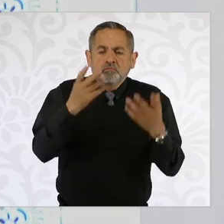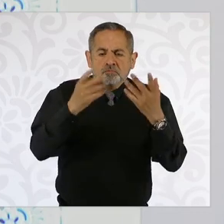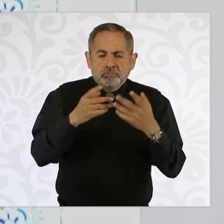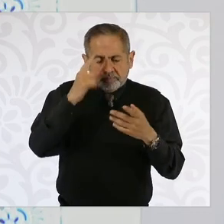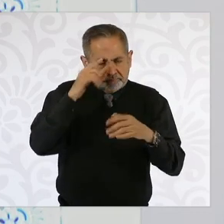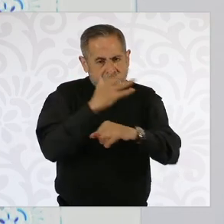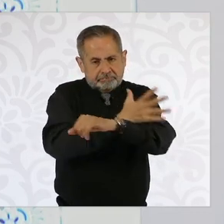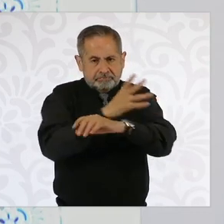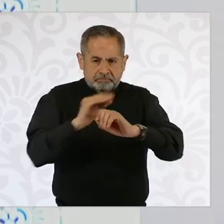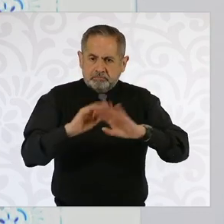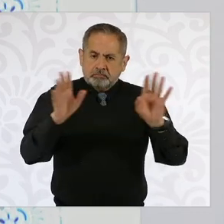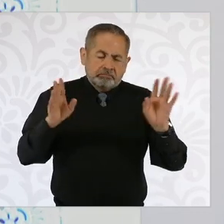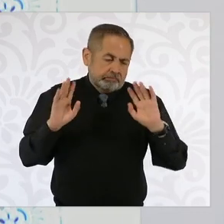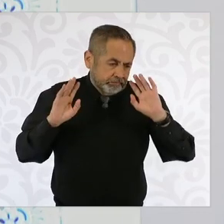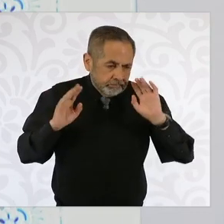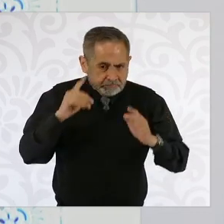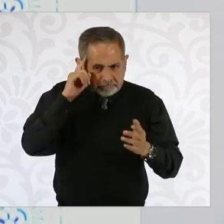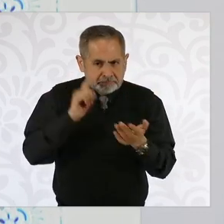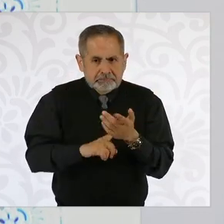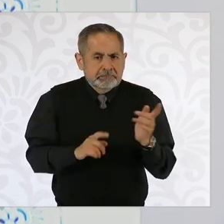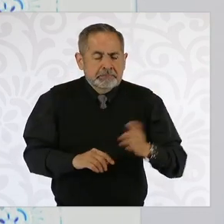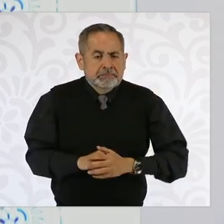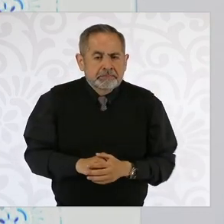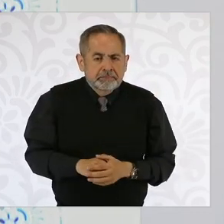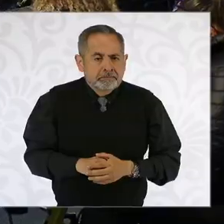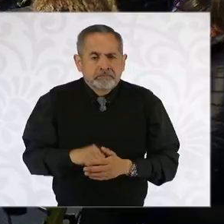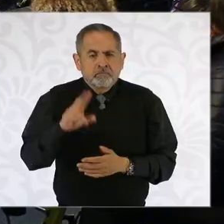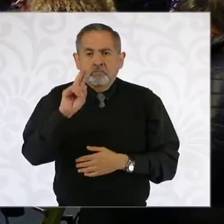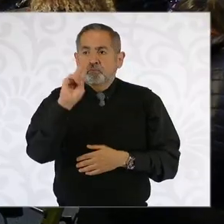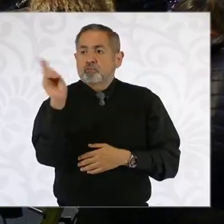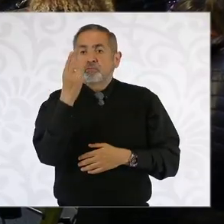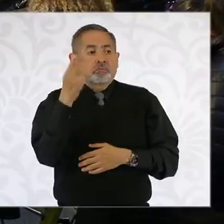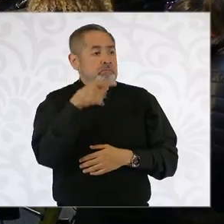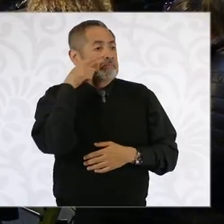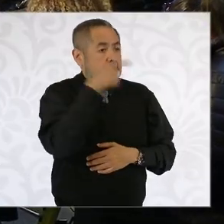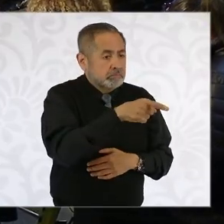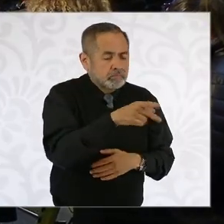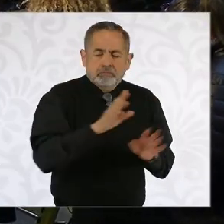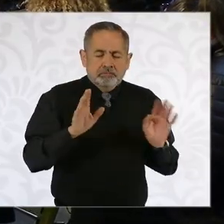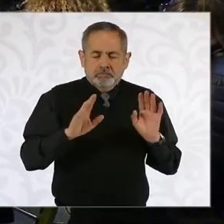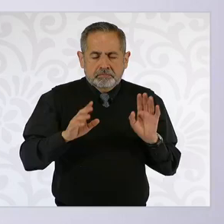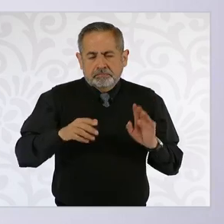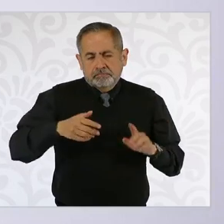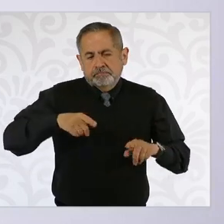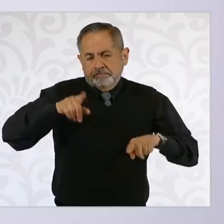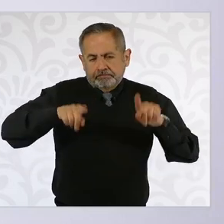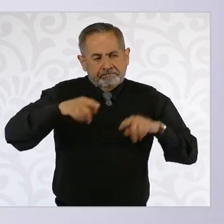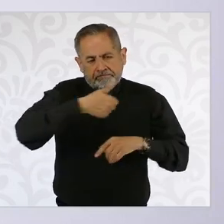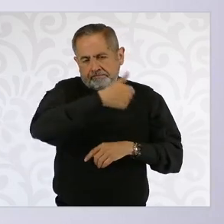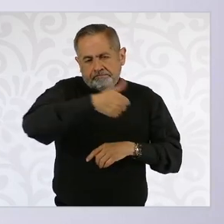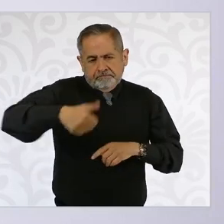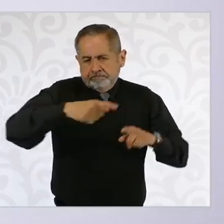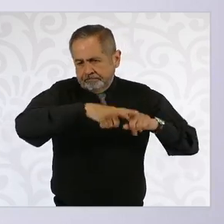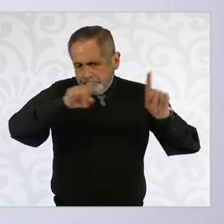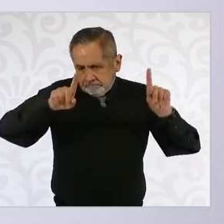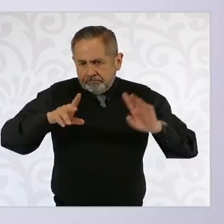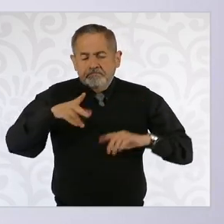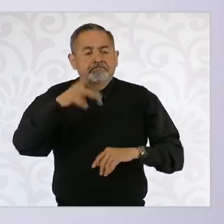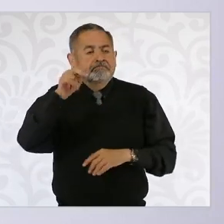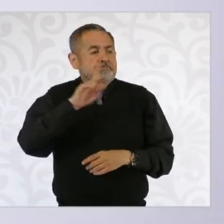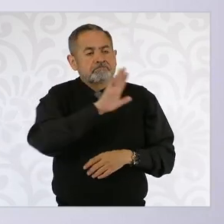de transparencia. Entonces, no es alguna universidad en particular, depende de ellos, pero creo que